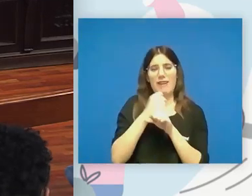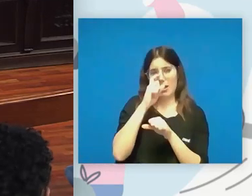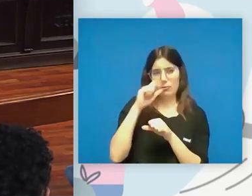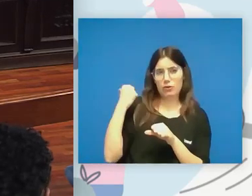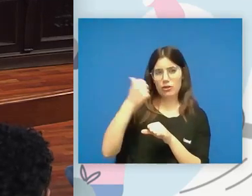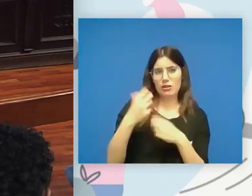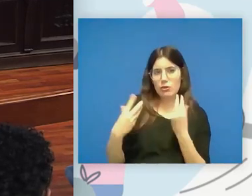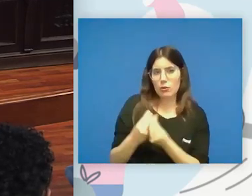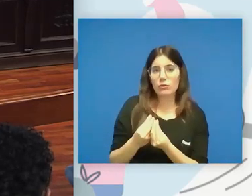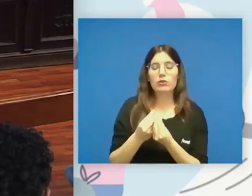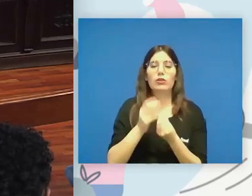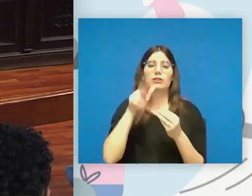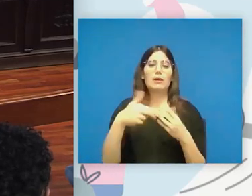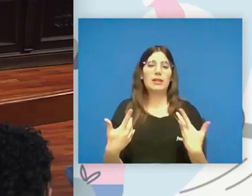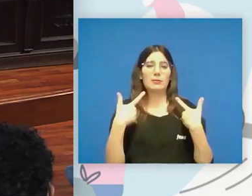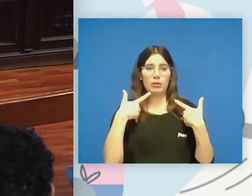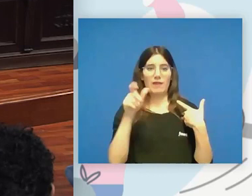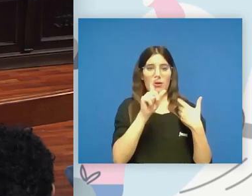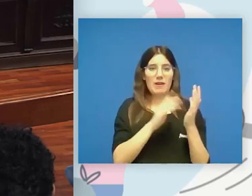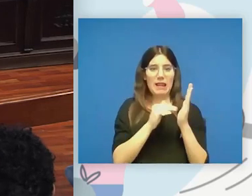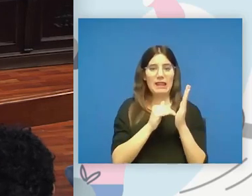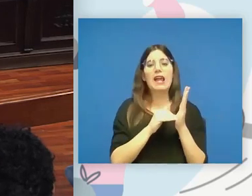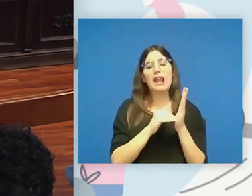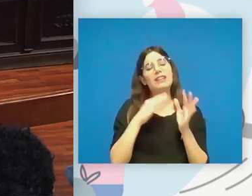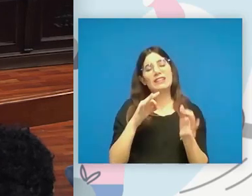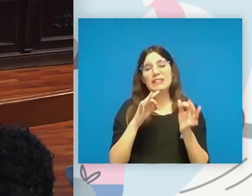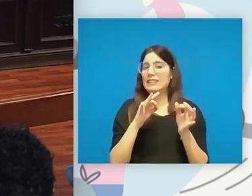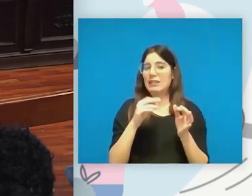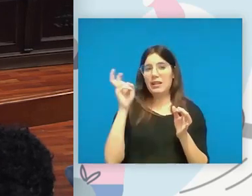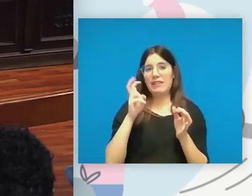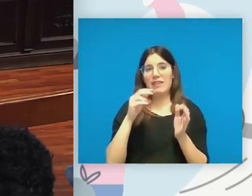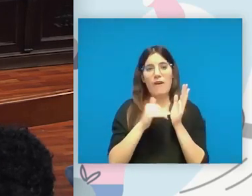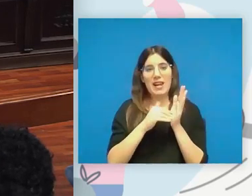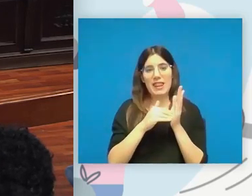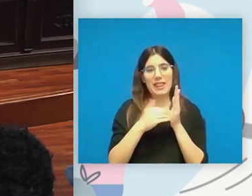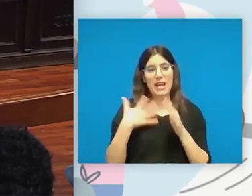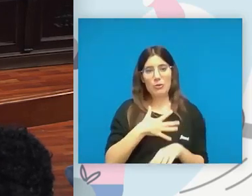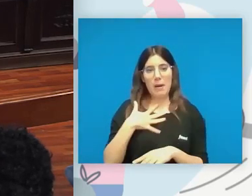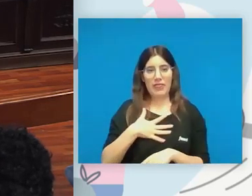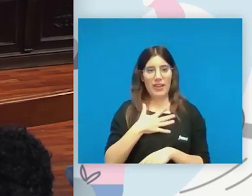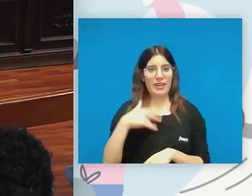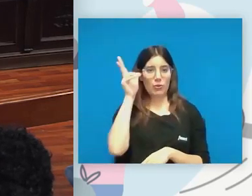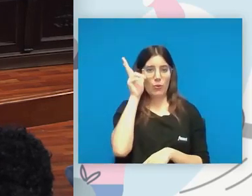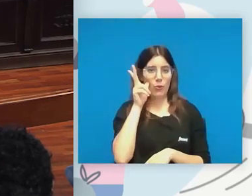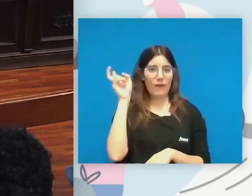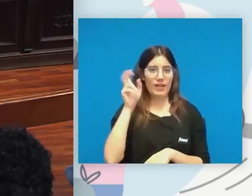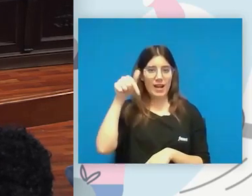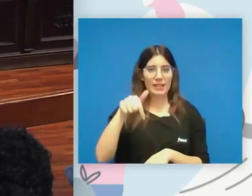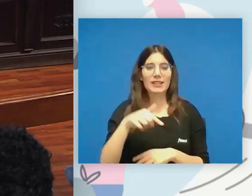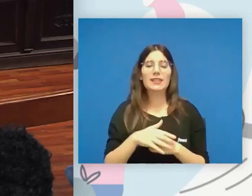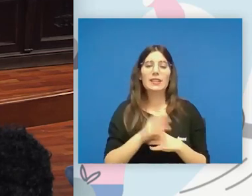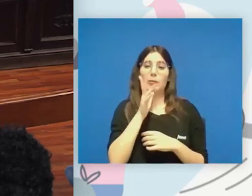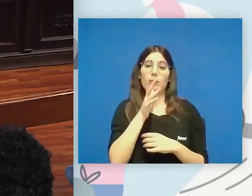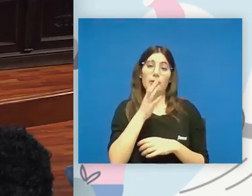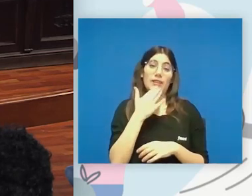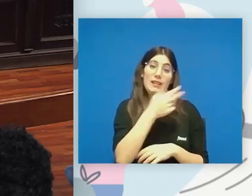responsables de la comunidad, pues la verdad que siempre venir a Valencia es un lujo, las personas que venimos de